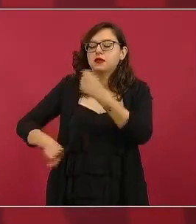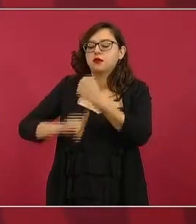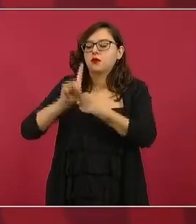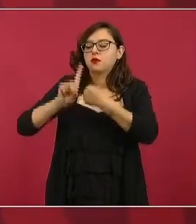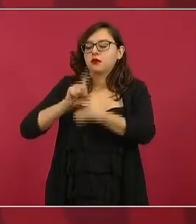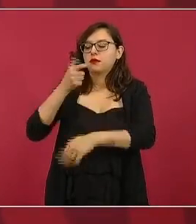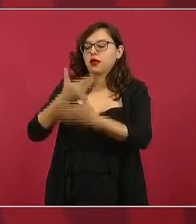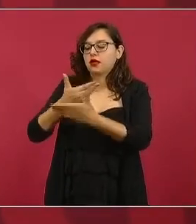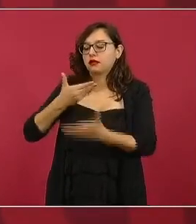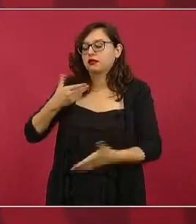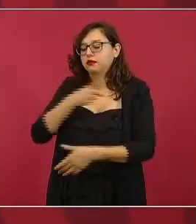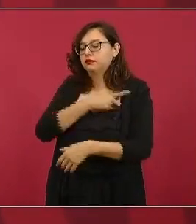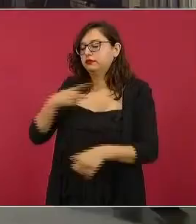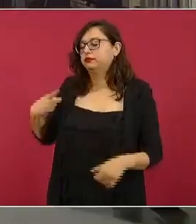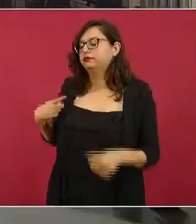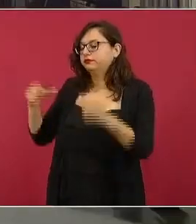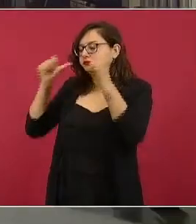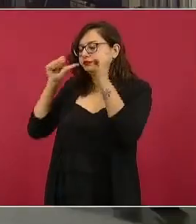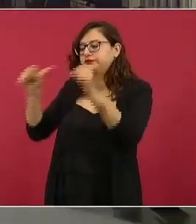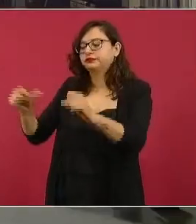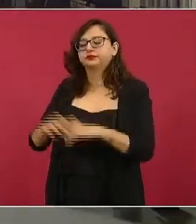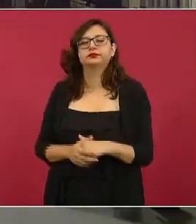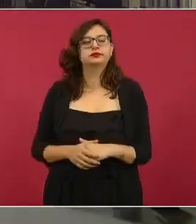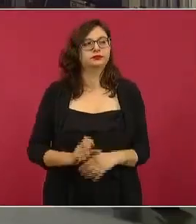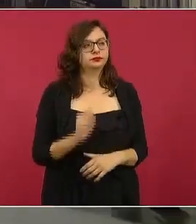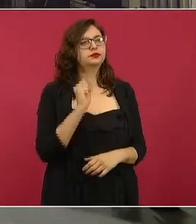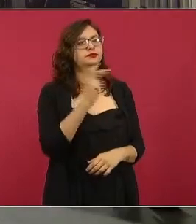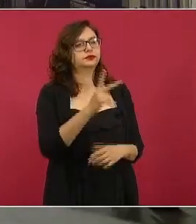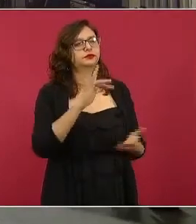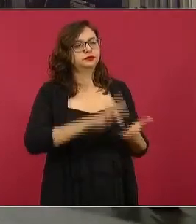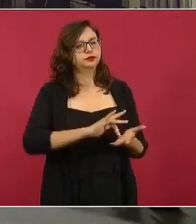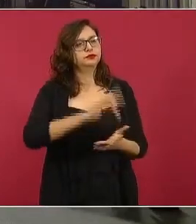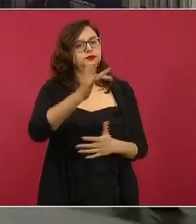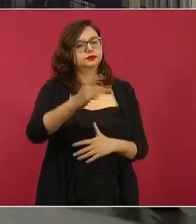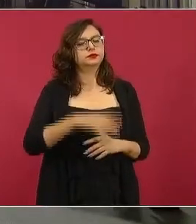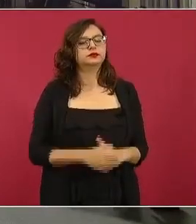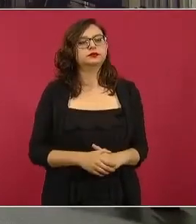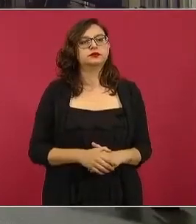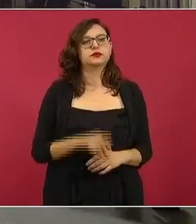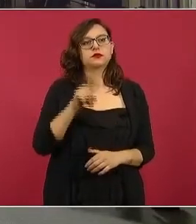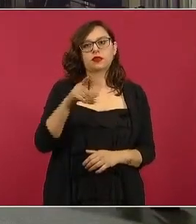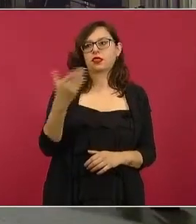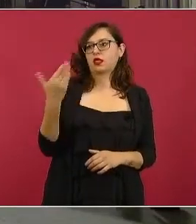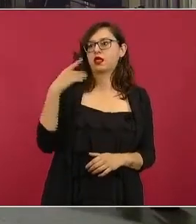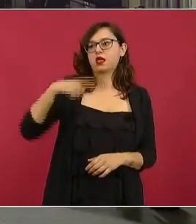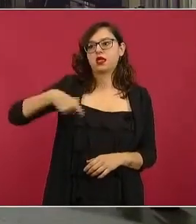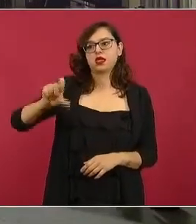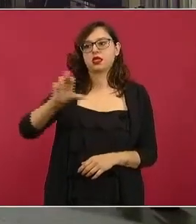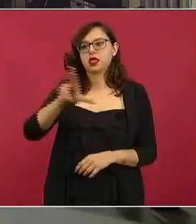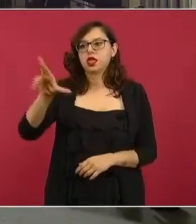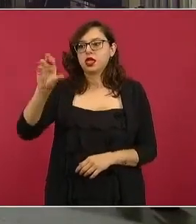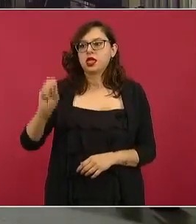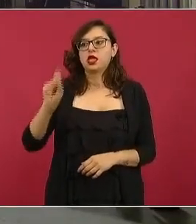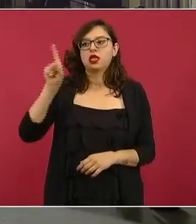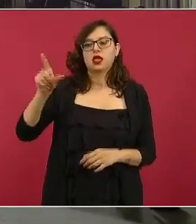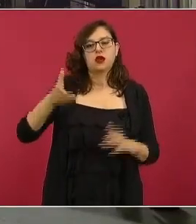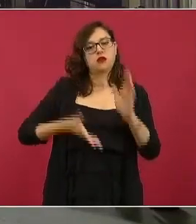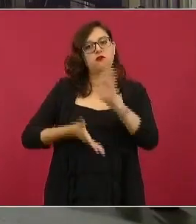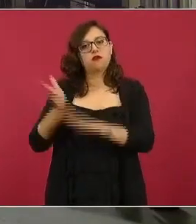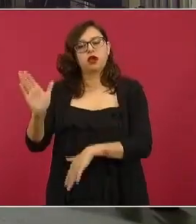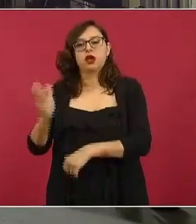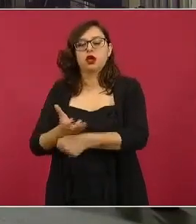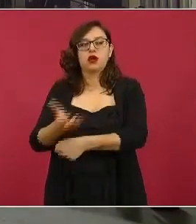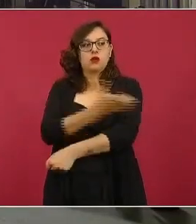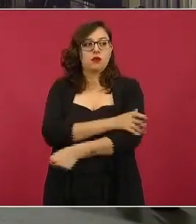entonces en eso estamos gracias señor presidente aprovechando que en su recorrido que hizo por Quintana Roo lo acompañó el gobernador Carlos Joaquín González